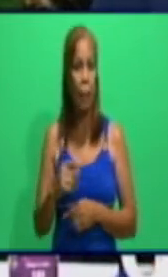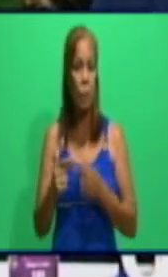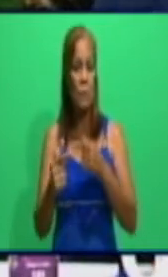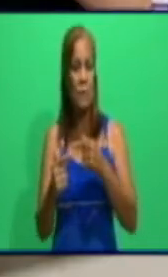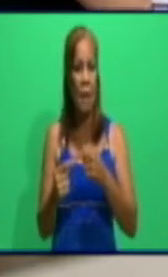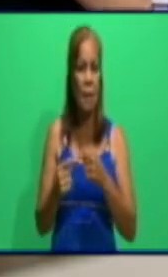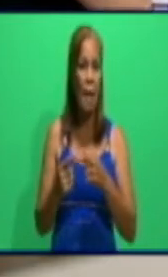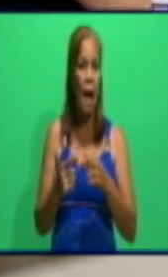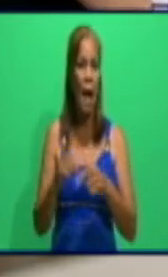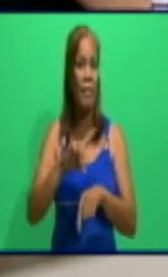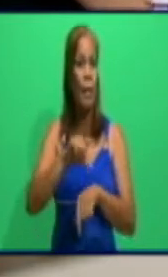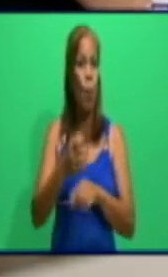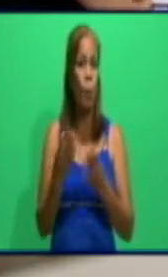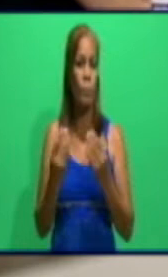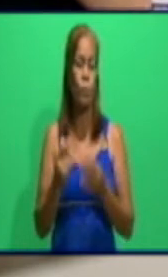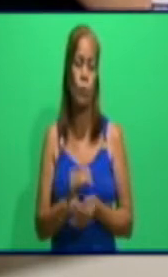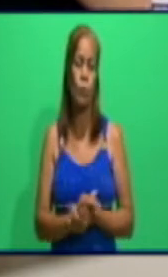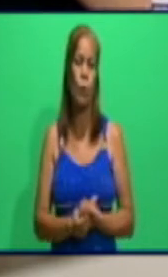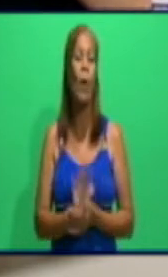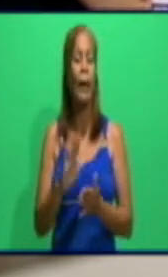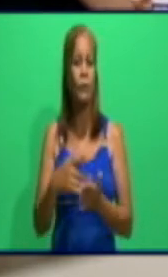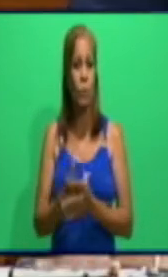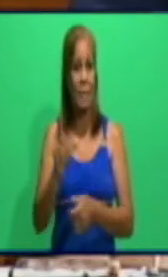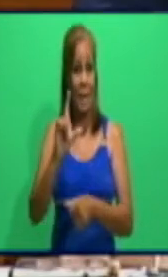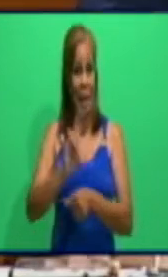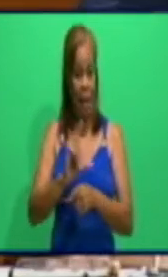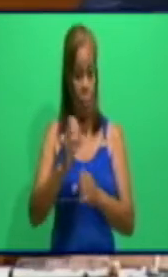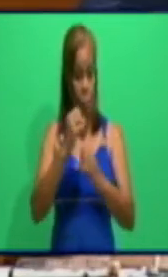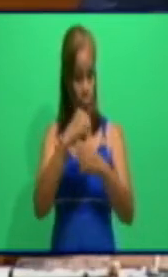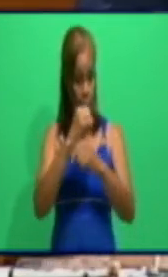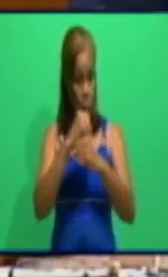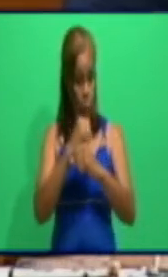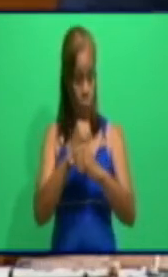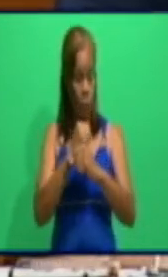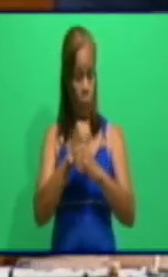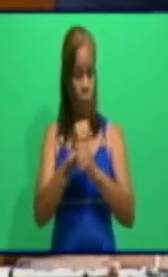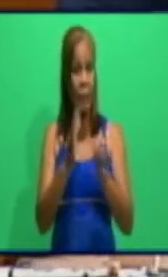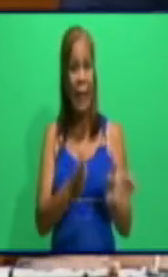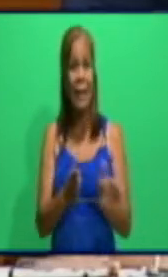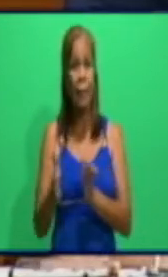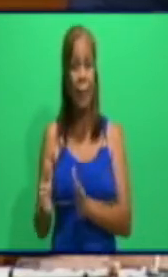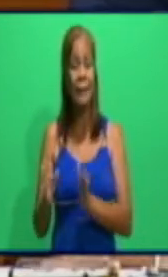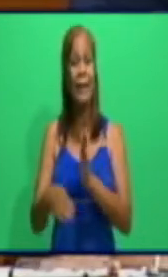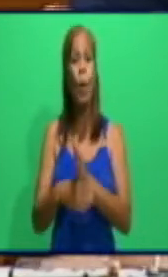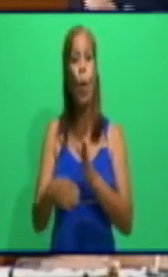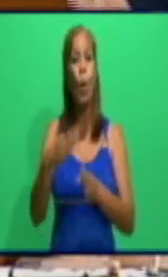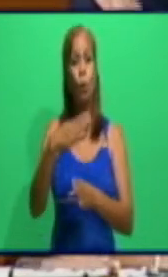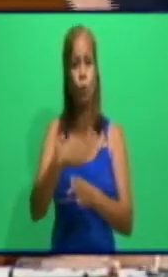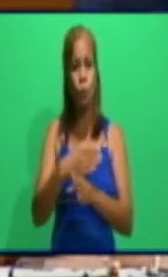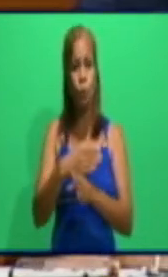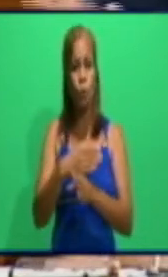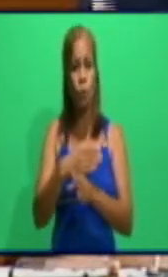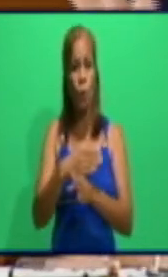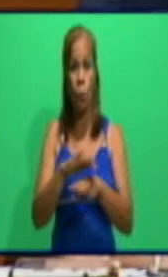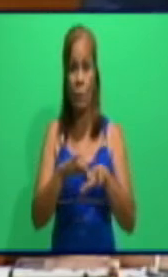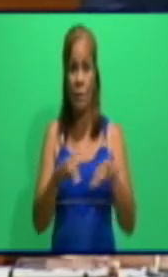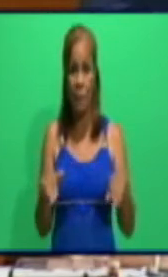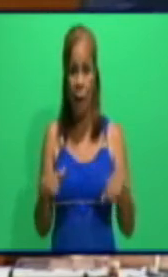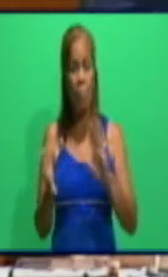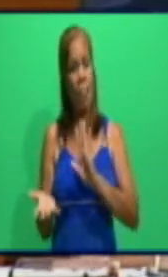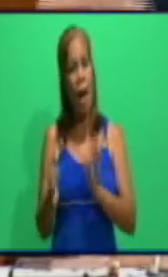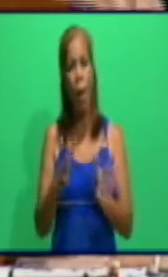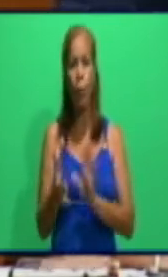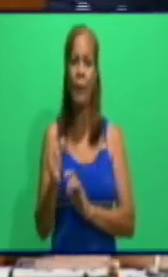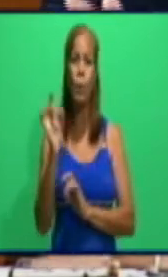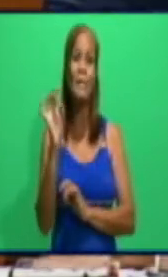Bayam? Bueno, en laboratorio la fase de construcción civil debe estar concluyendo en unos aproximadamente 15 días.